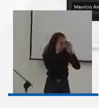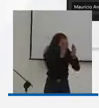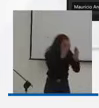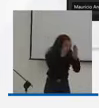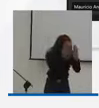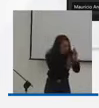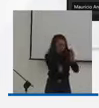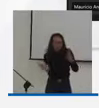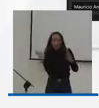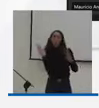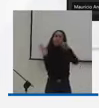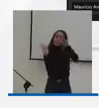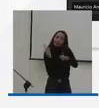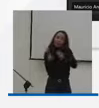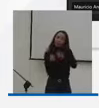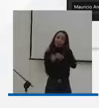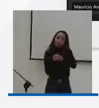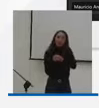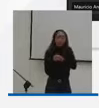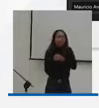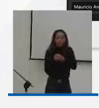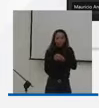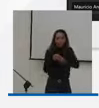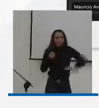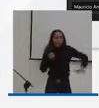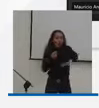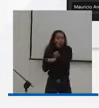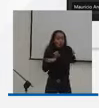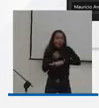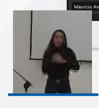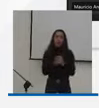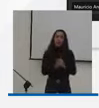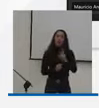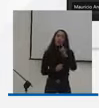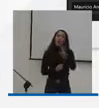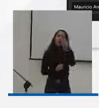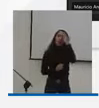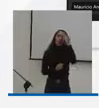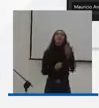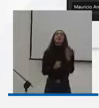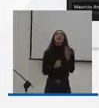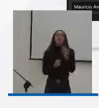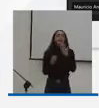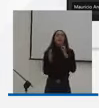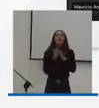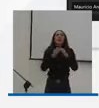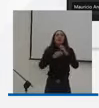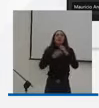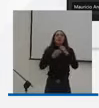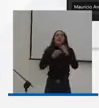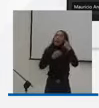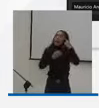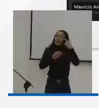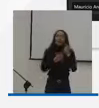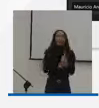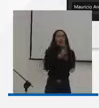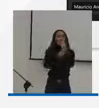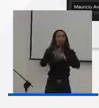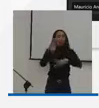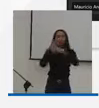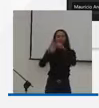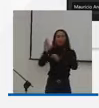dijo el ministro. Estas actividades no tienen edad. Y yo creo que una verdadera política,